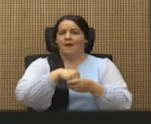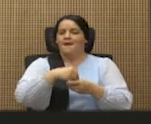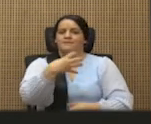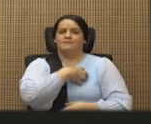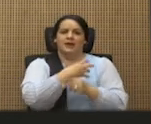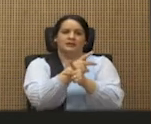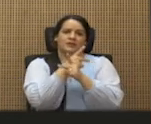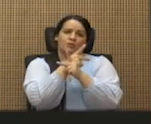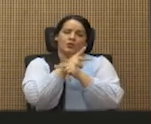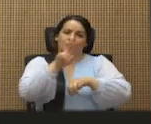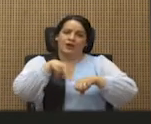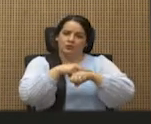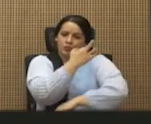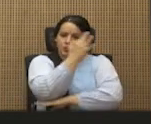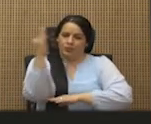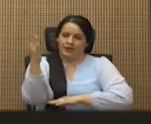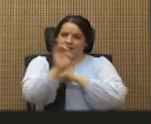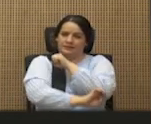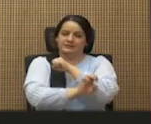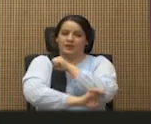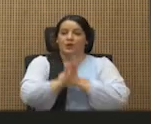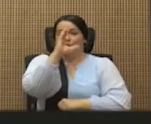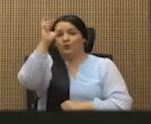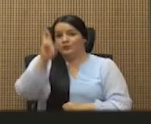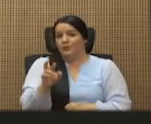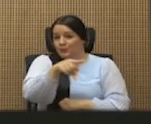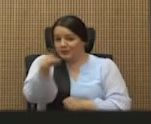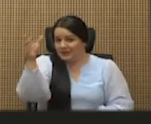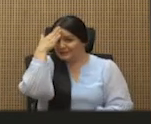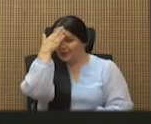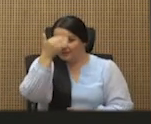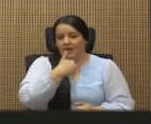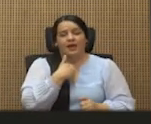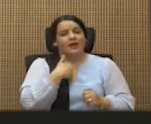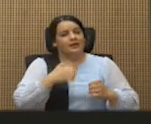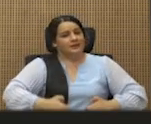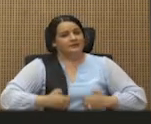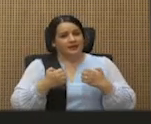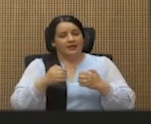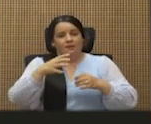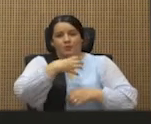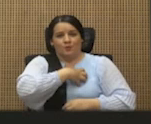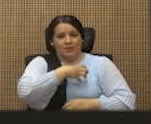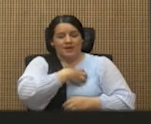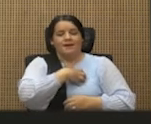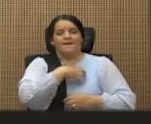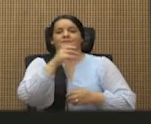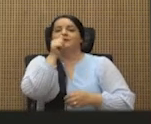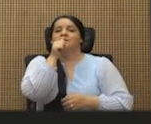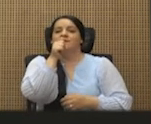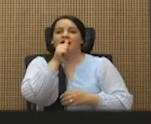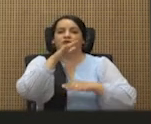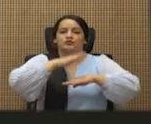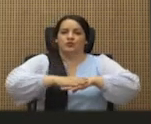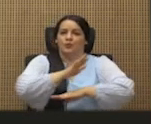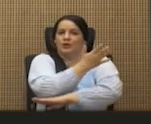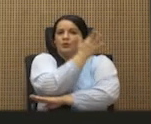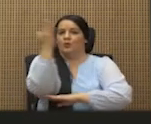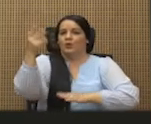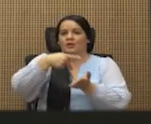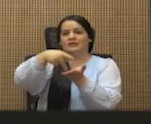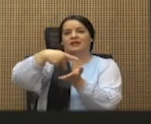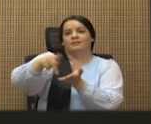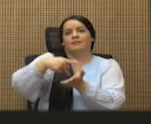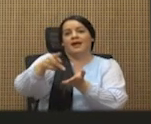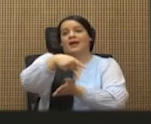Estado. En Costa Rica, como todos ustedes saben, existe la propiedad privada sobre los bosques, y por eso es que se le paga a los dueños por